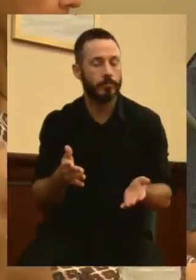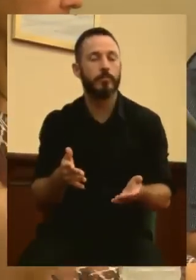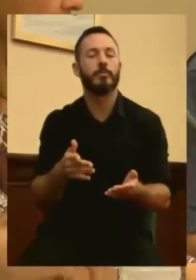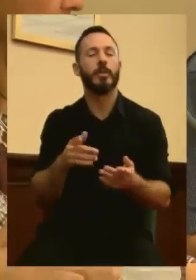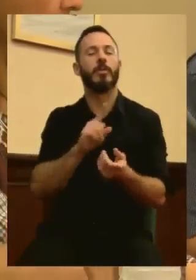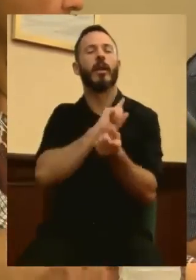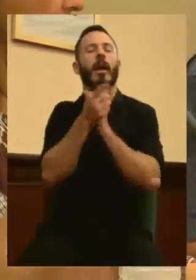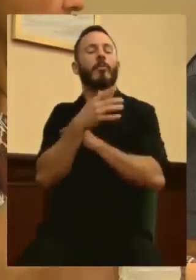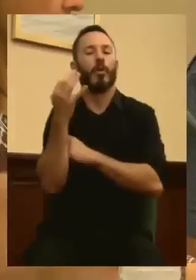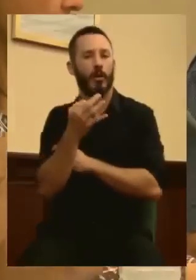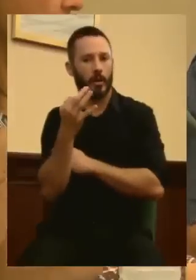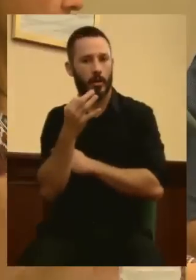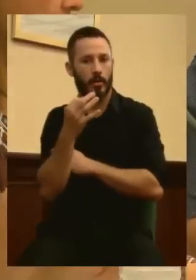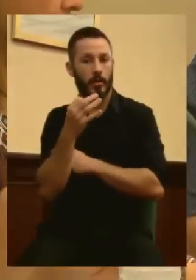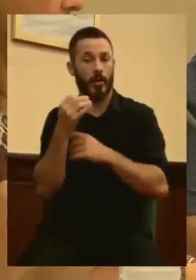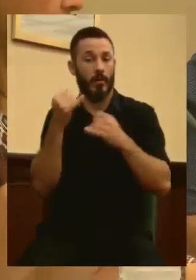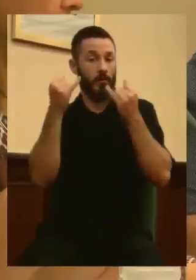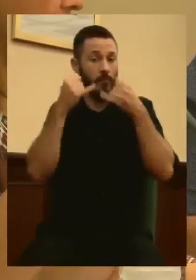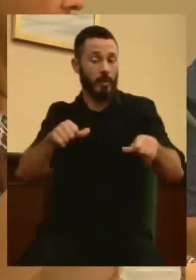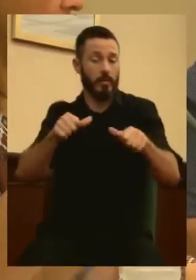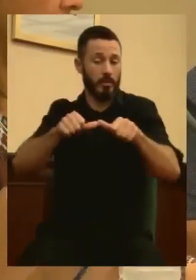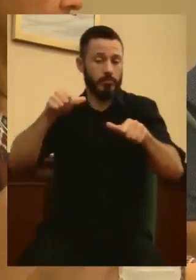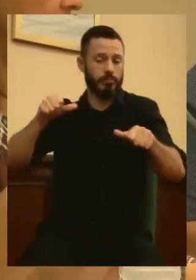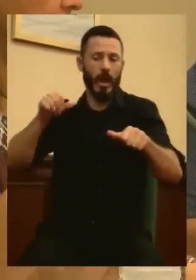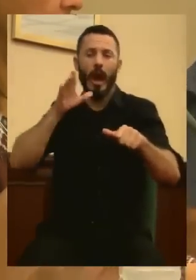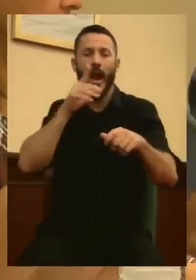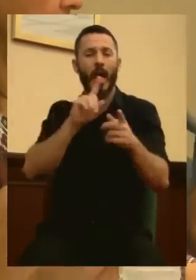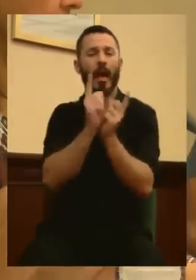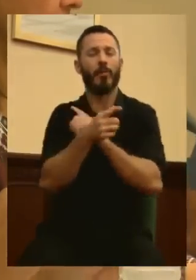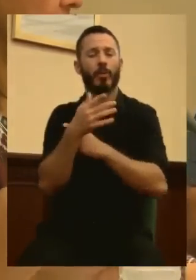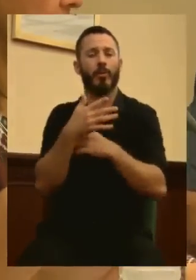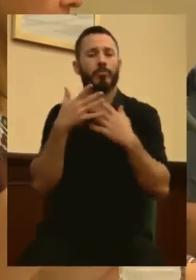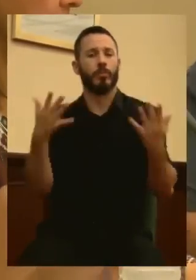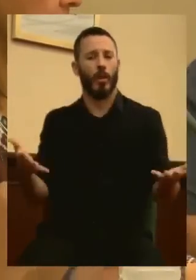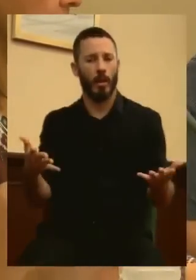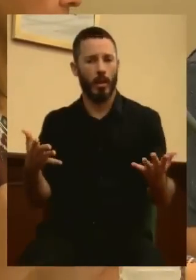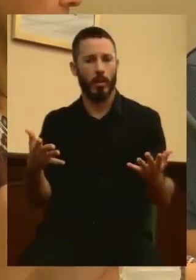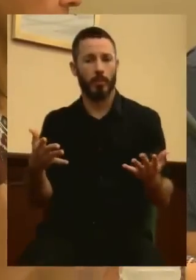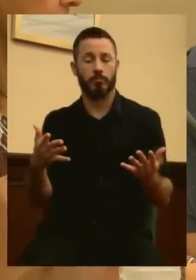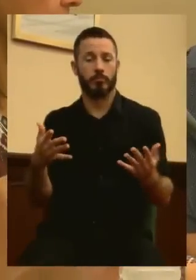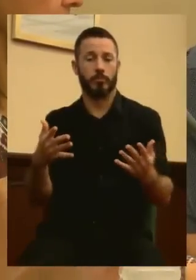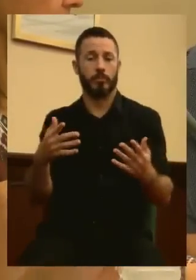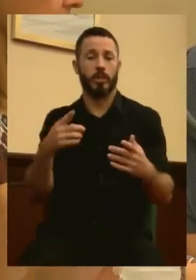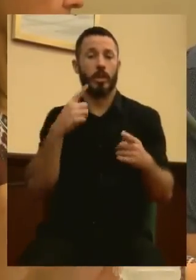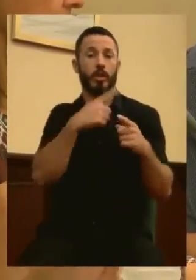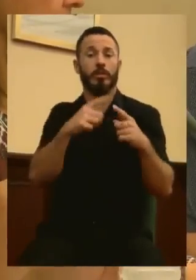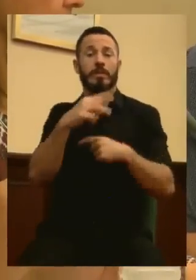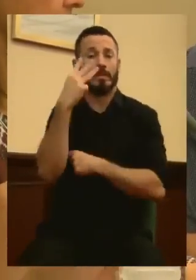a otras ediciones de las fiestas de septiembre? A mi juicio, tan solo tres cosas.